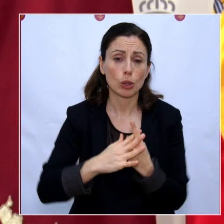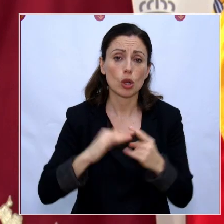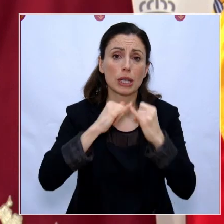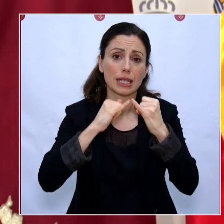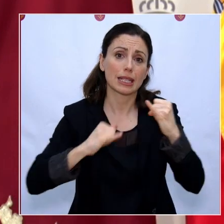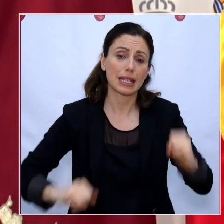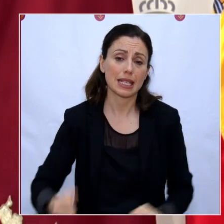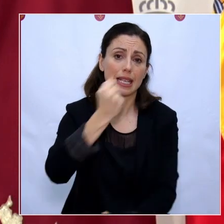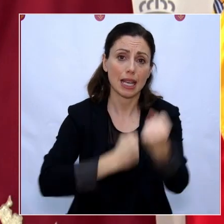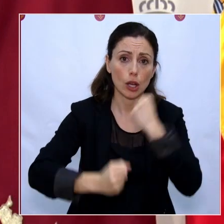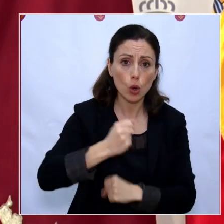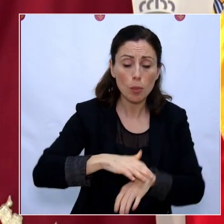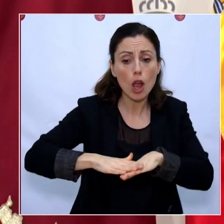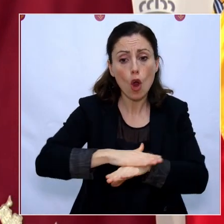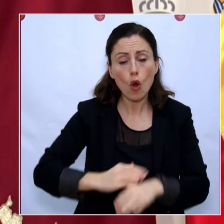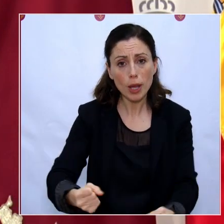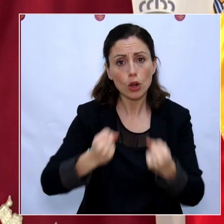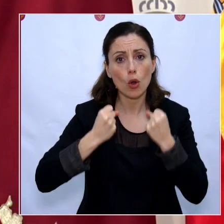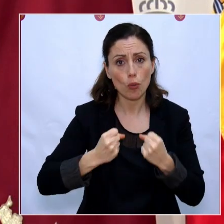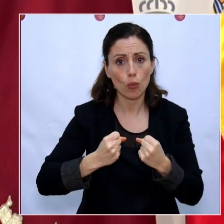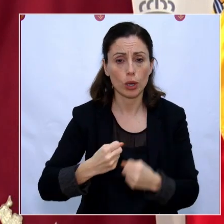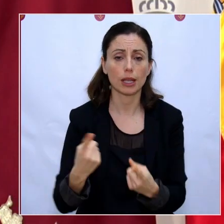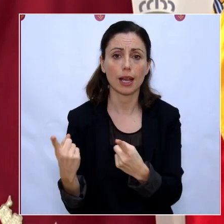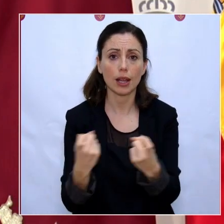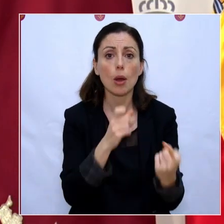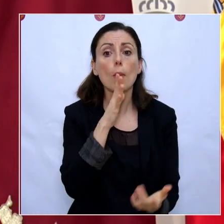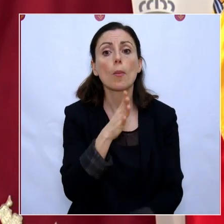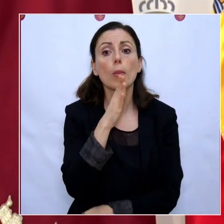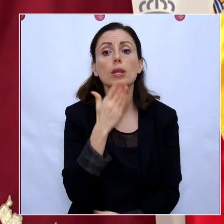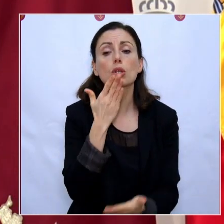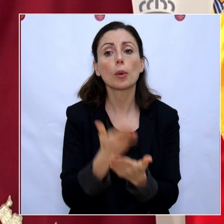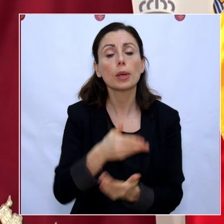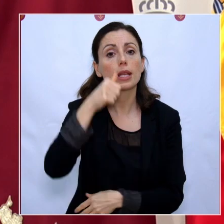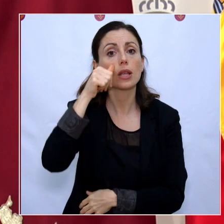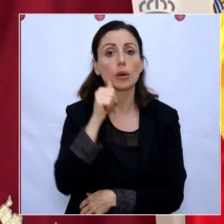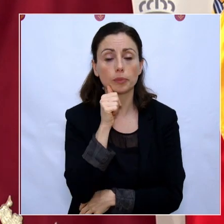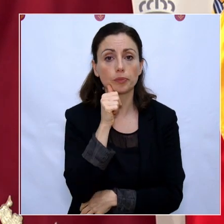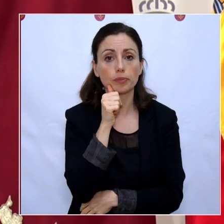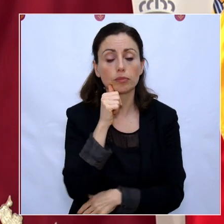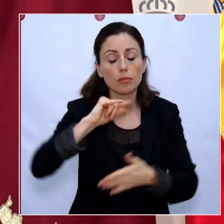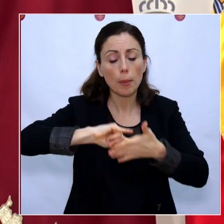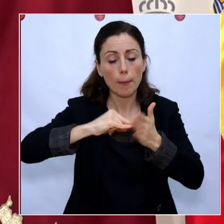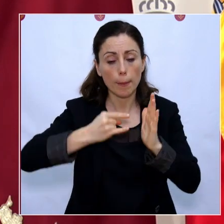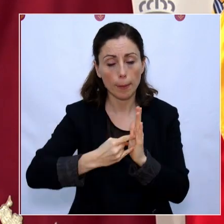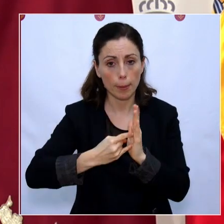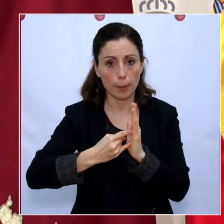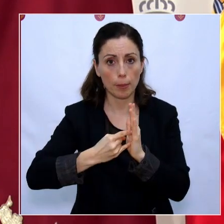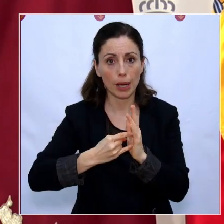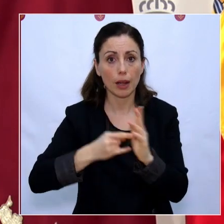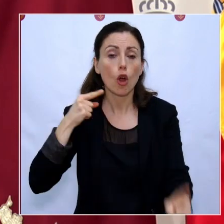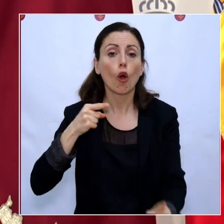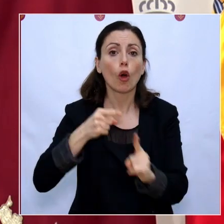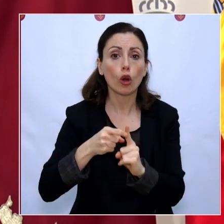y un Gobierno que les apoye. Por eso, le he solicitado al presidente del Gobierno central un plan para la recuperación